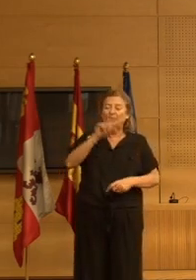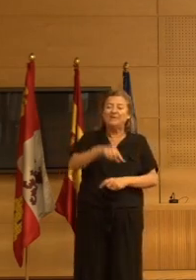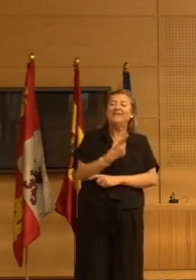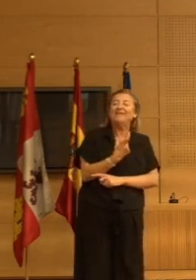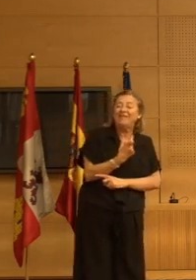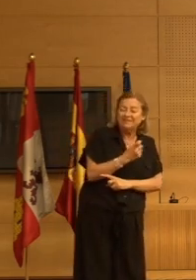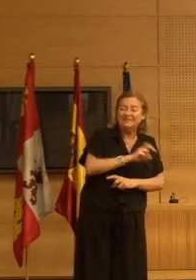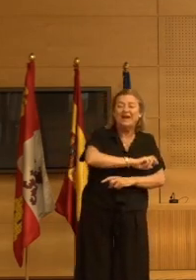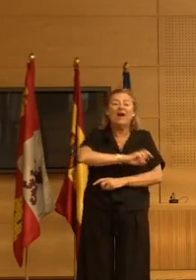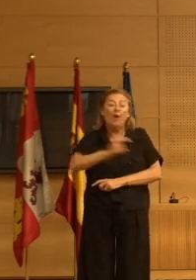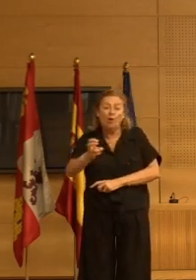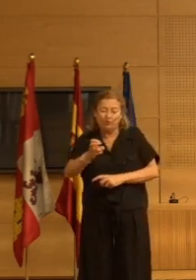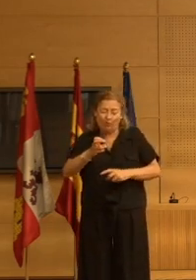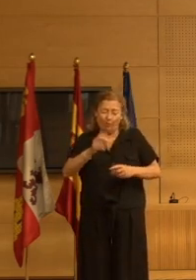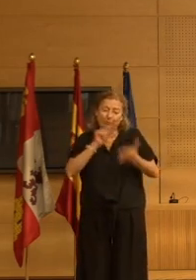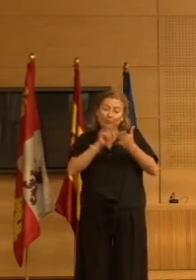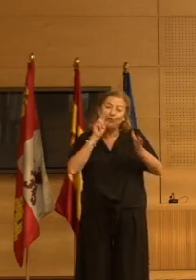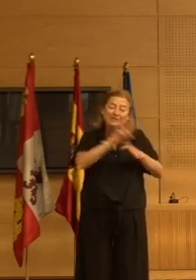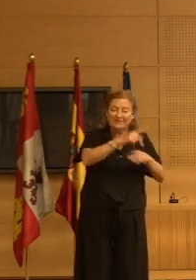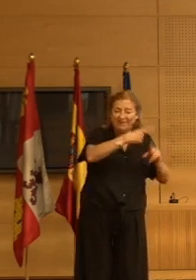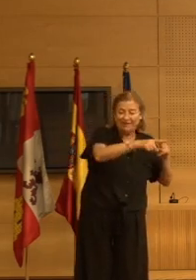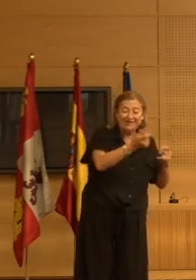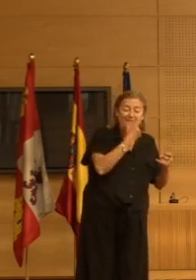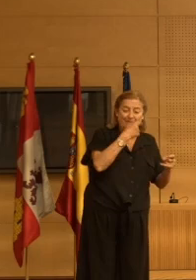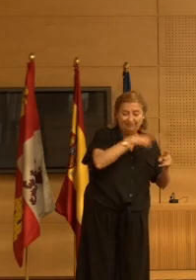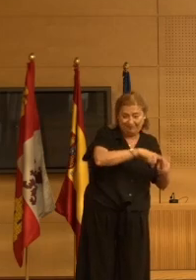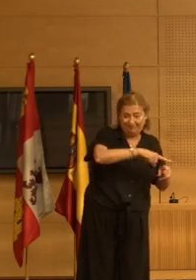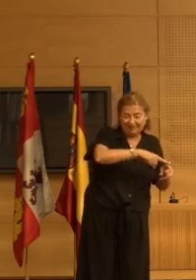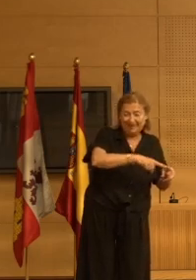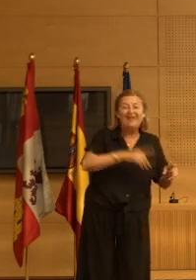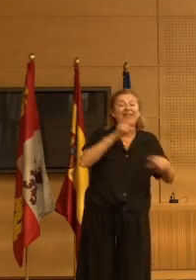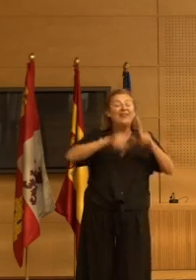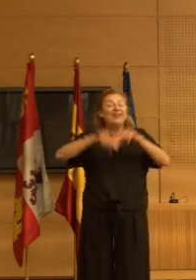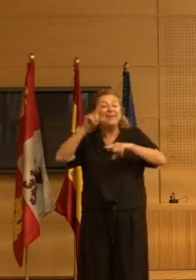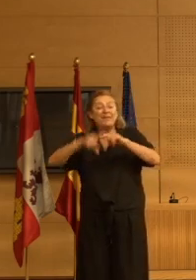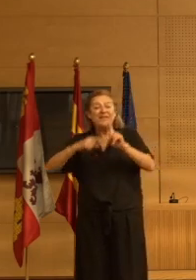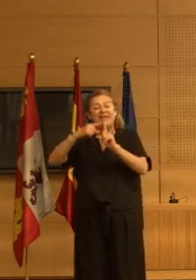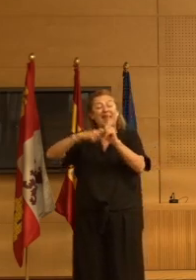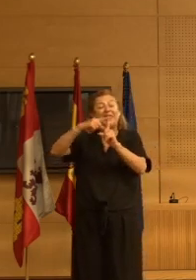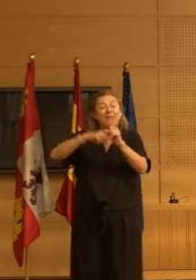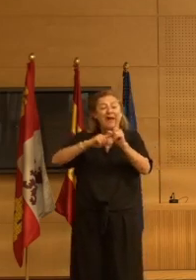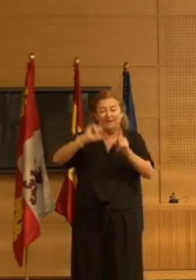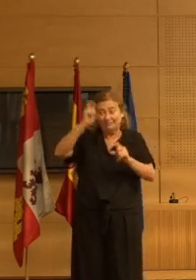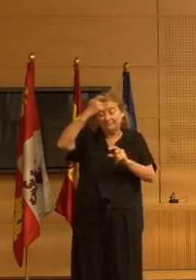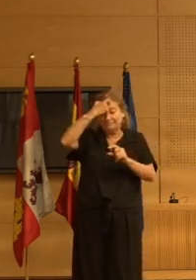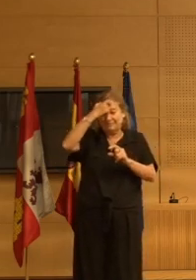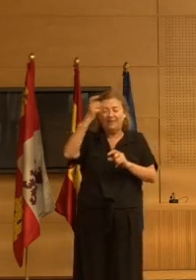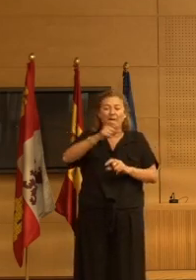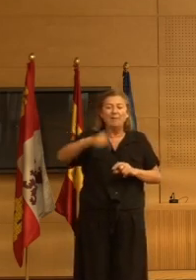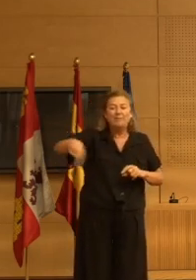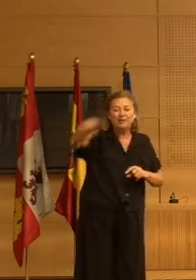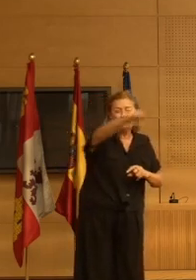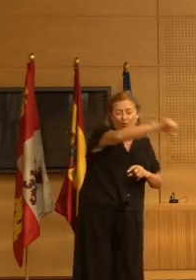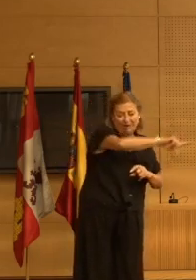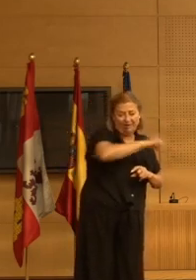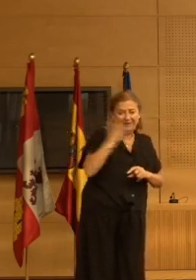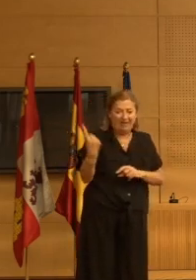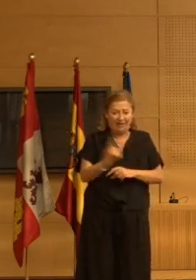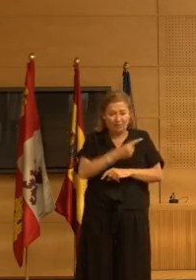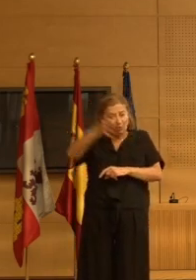otro enfoque otro tratamiento no farmacológico dependiendo del nivel cognitivo de la persona podríamos plantearnos incluso